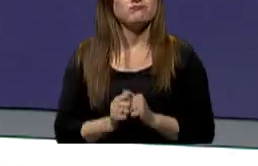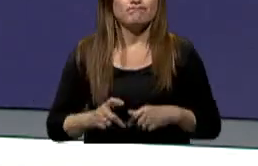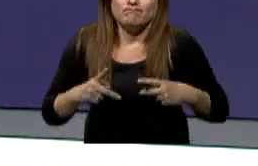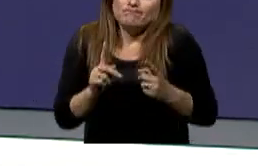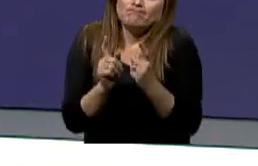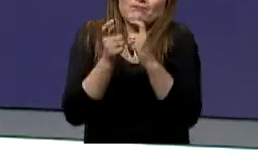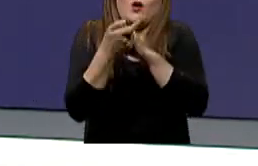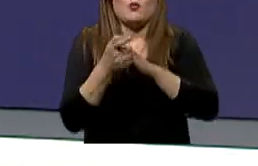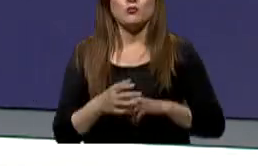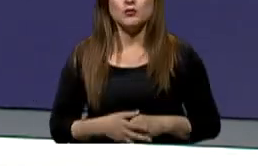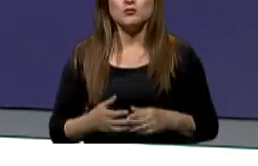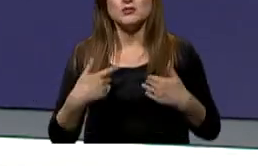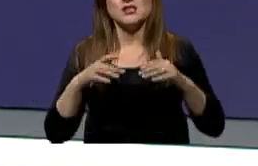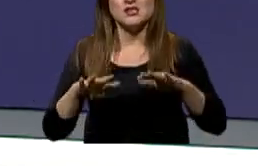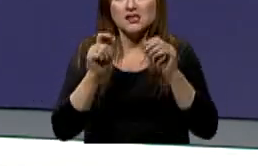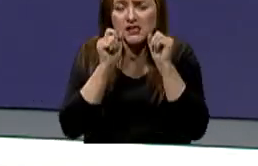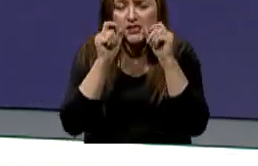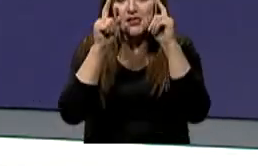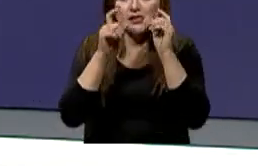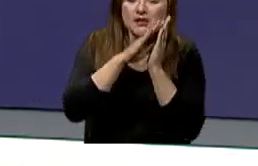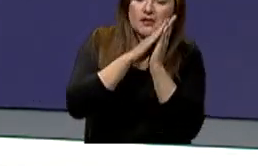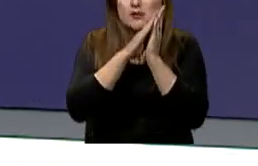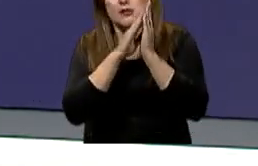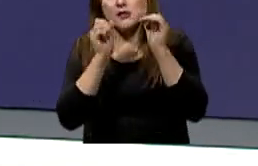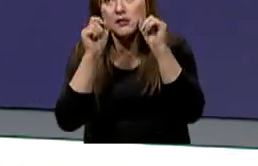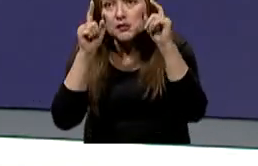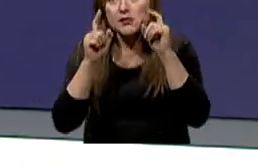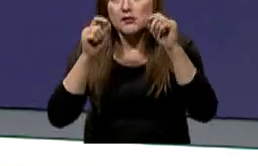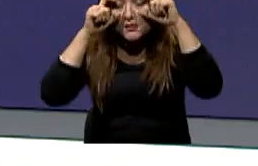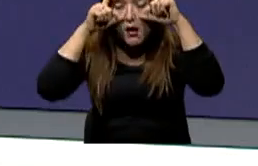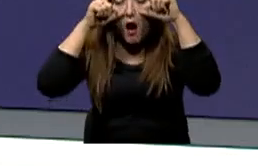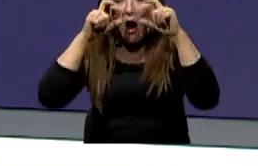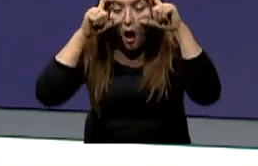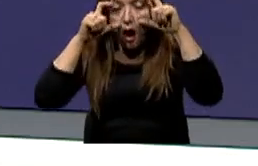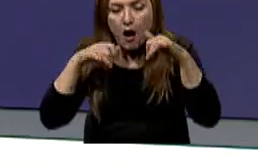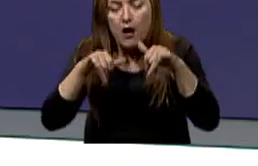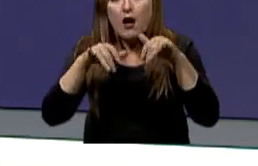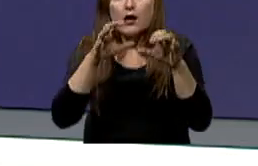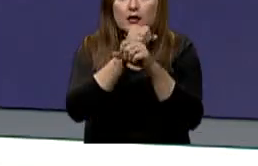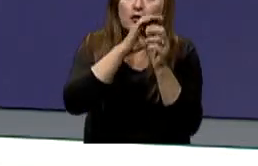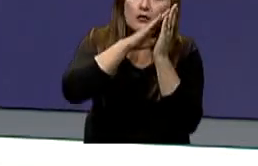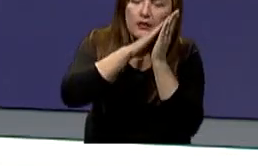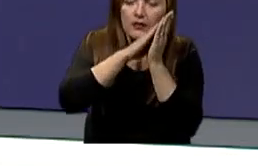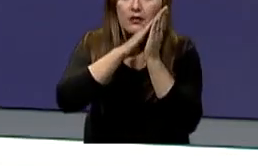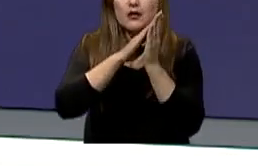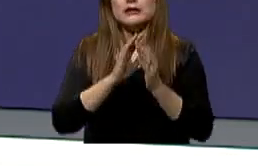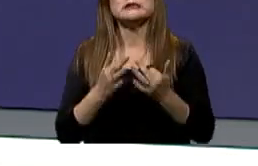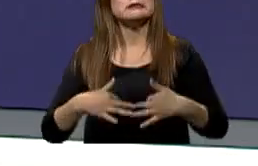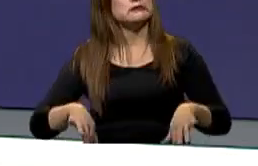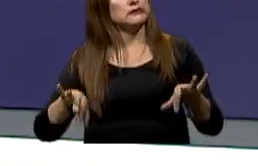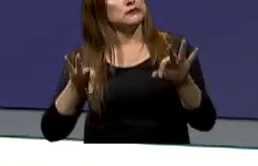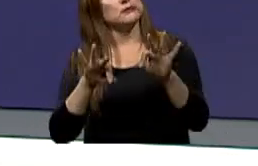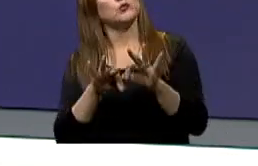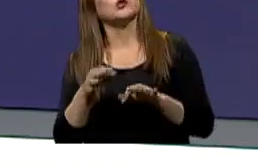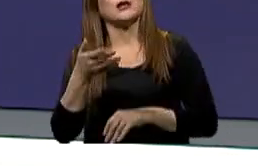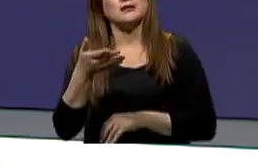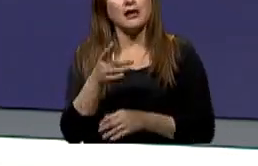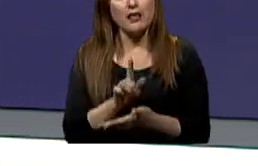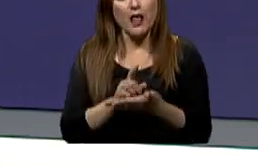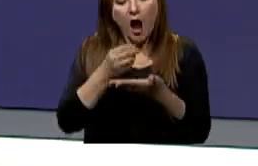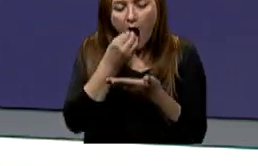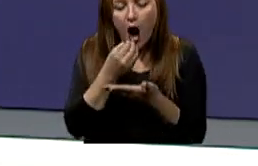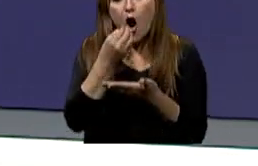tratar de obligarme a permanecer despierto más tiempo para dormir de corrido más de noche. Y vean ustedes que es importante pues entender que la dieta